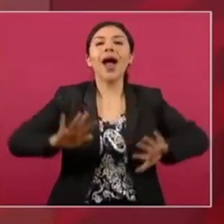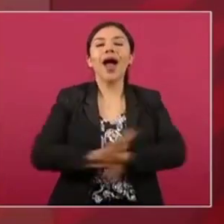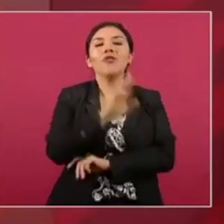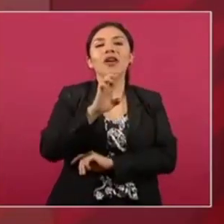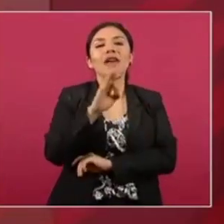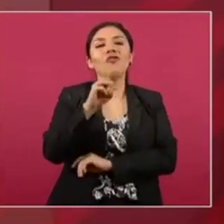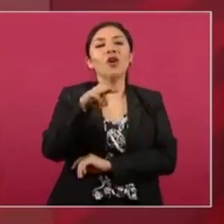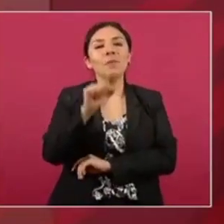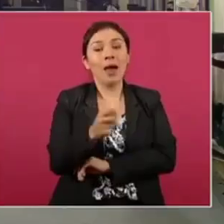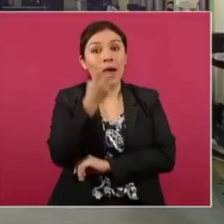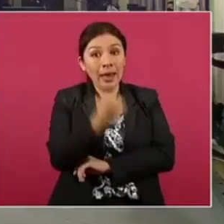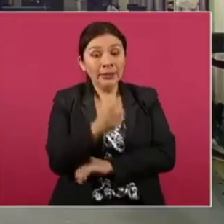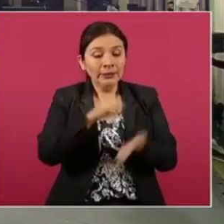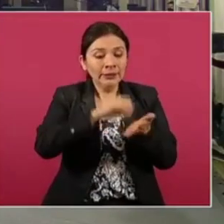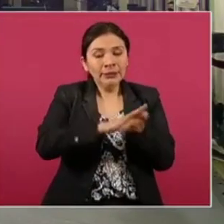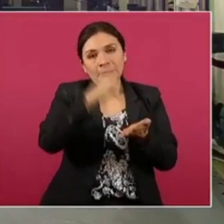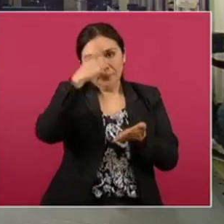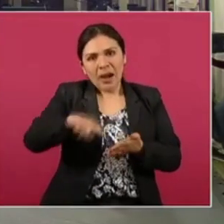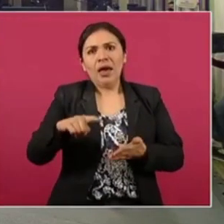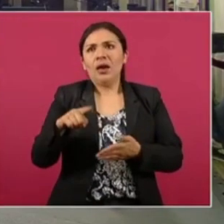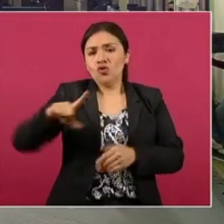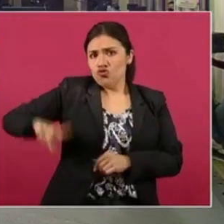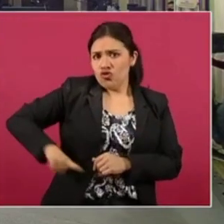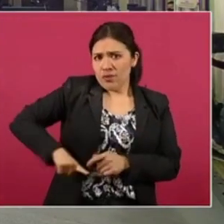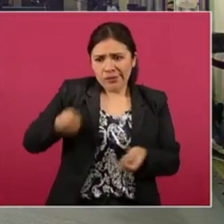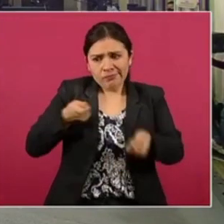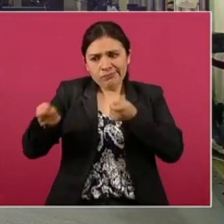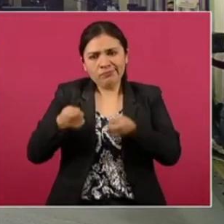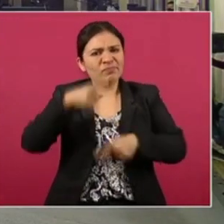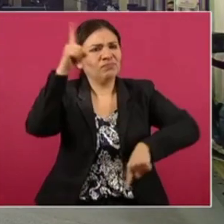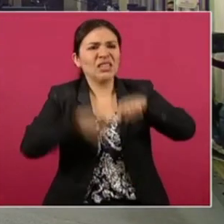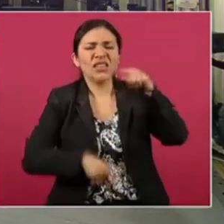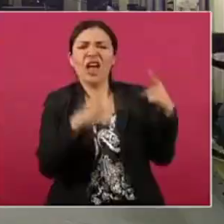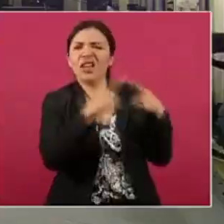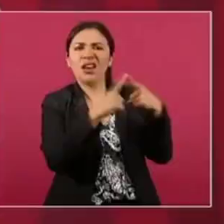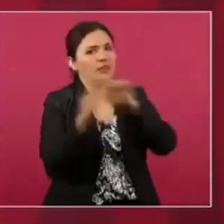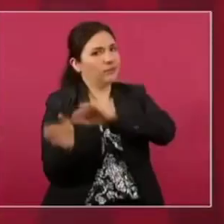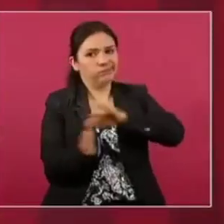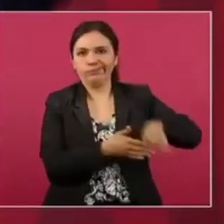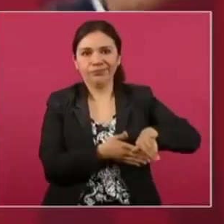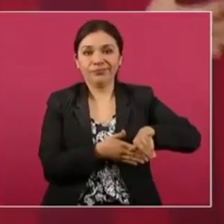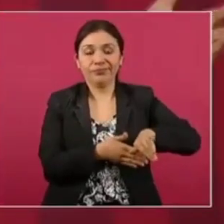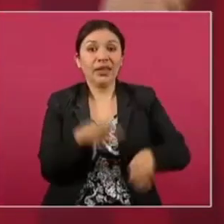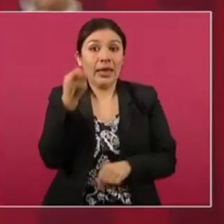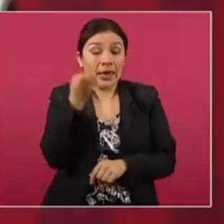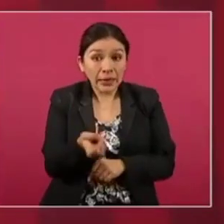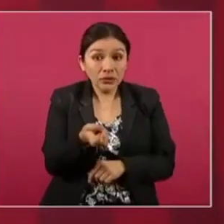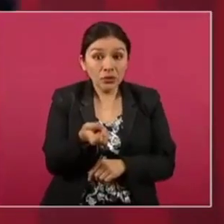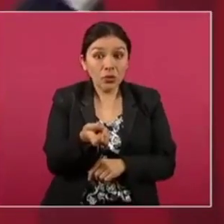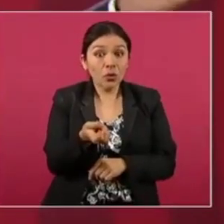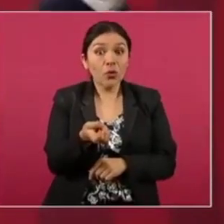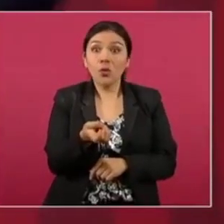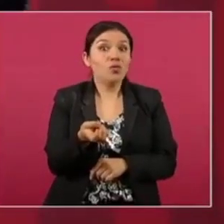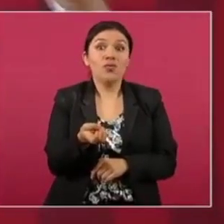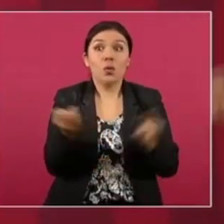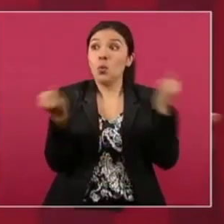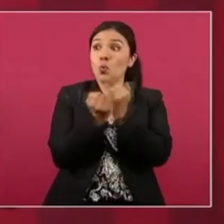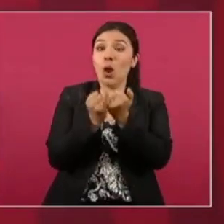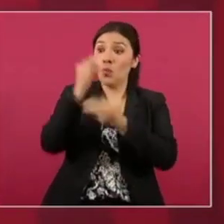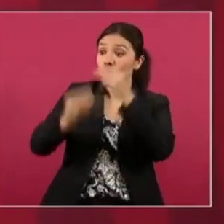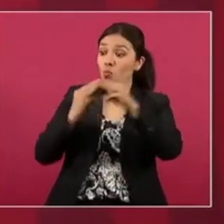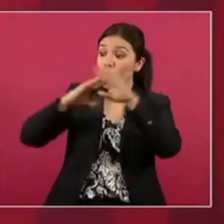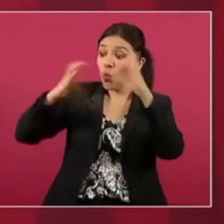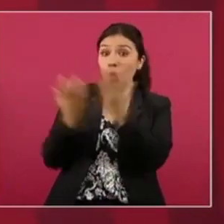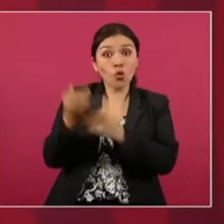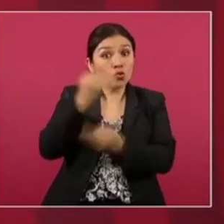dejó el Estado laico. Eso no se dio en todo el mundo,